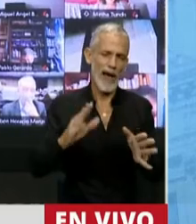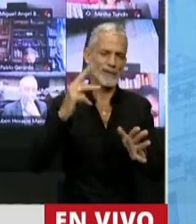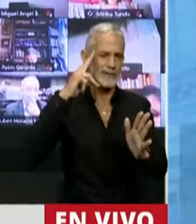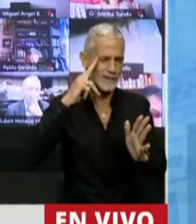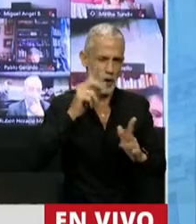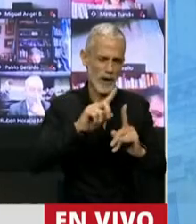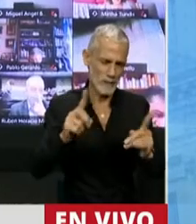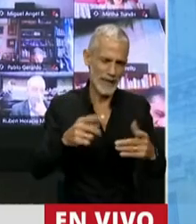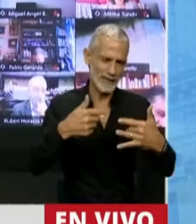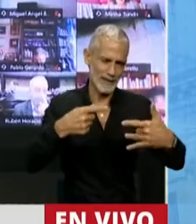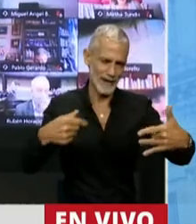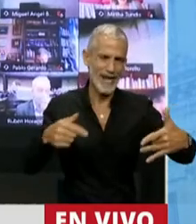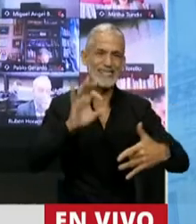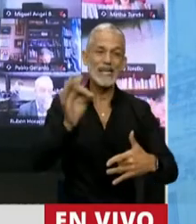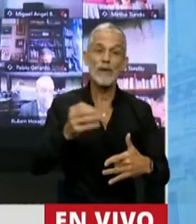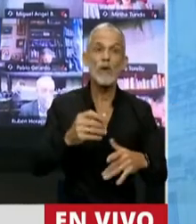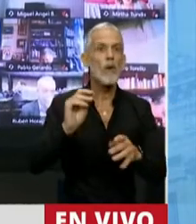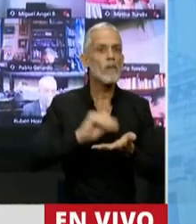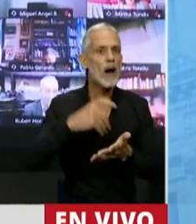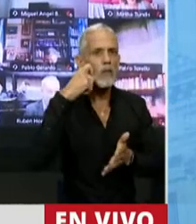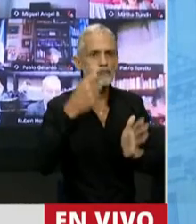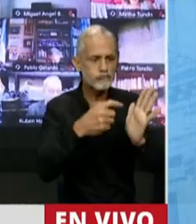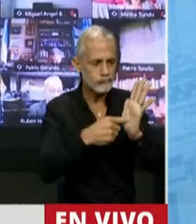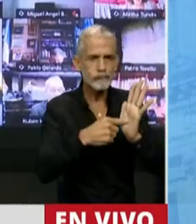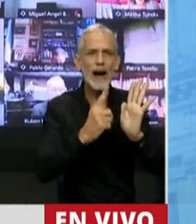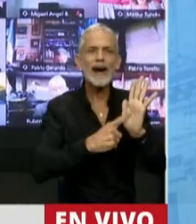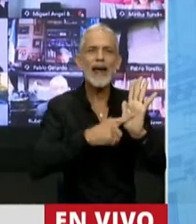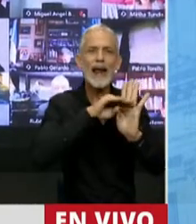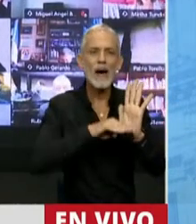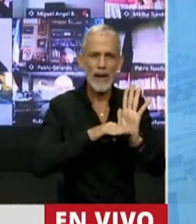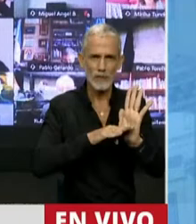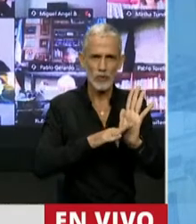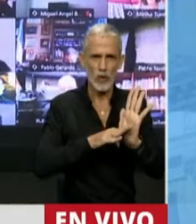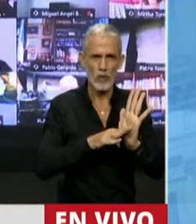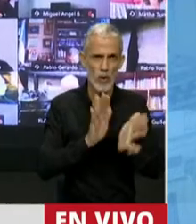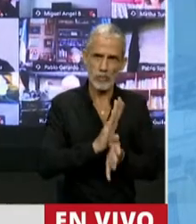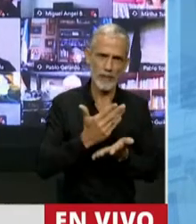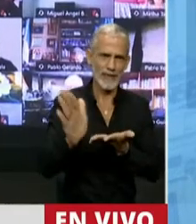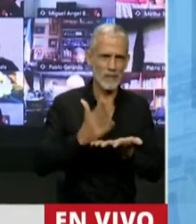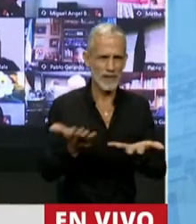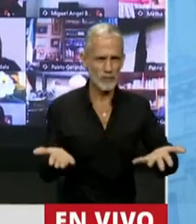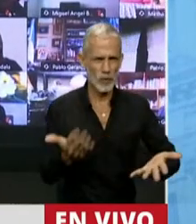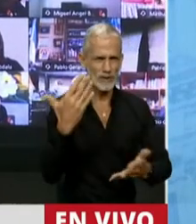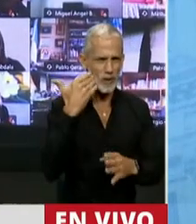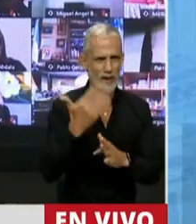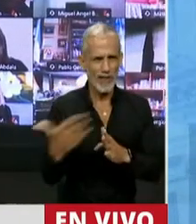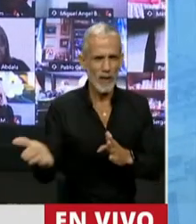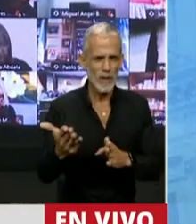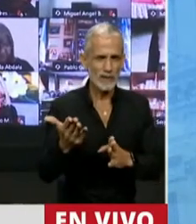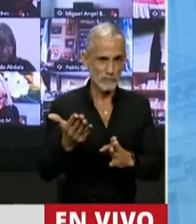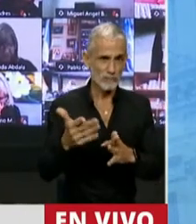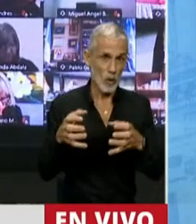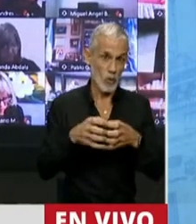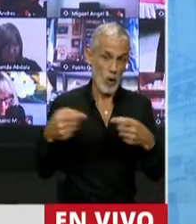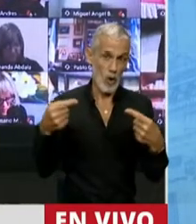institucional, contraveniendo las normas parlamentarias porque sería además discriminatorio. Fíjese usted que si algún miembro de la